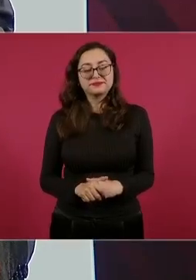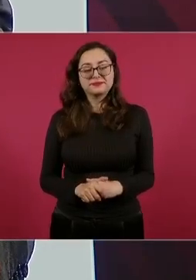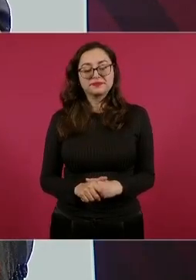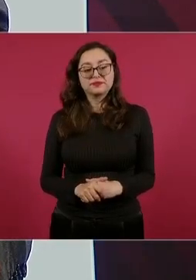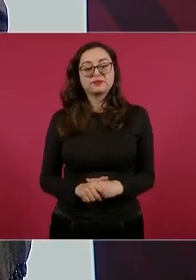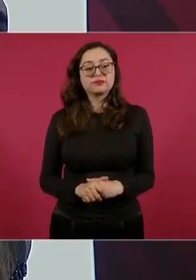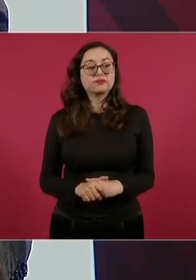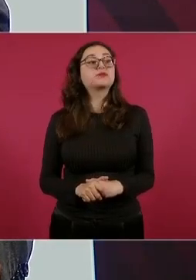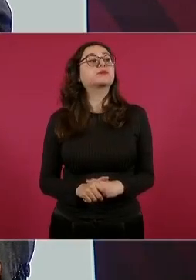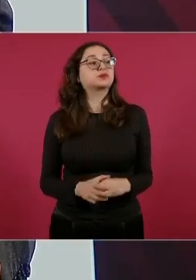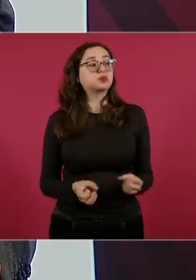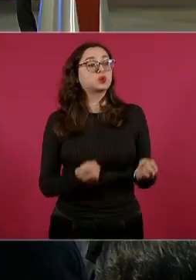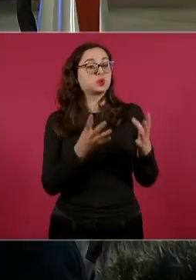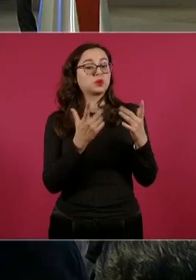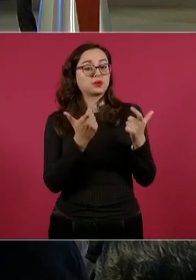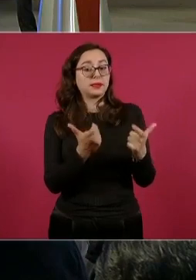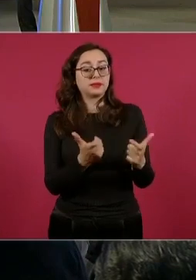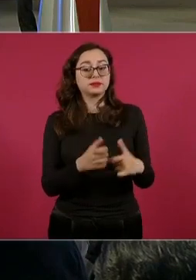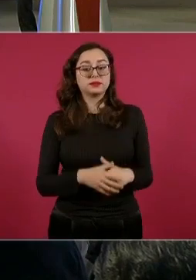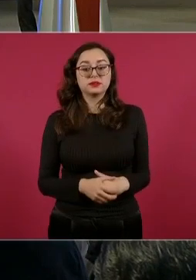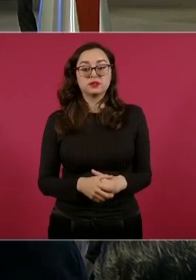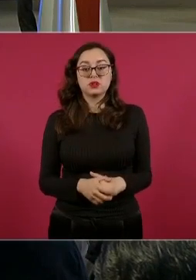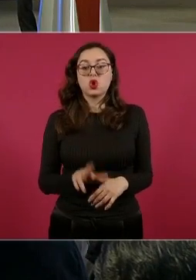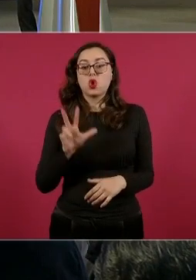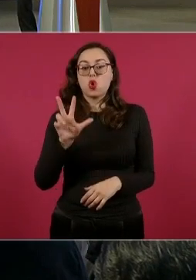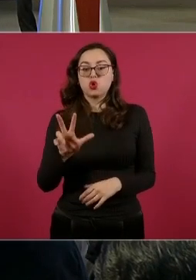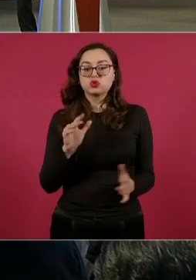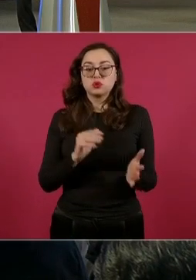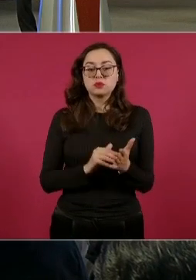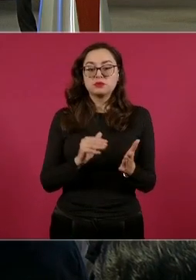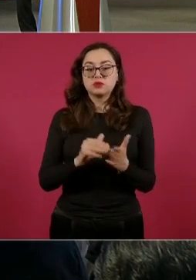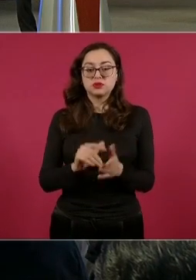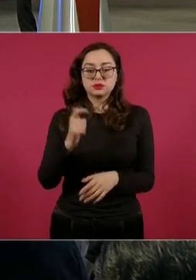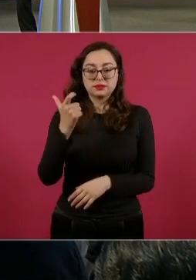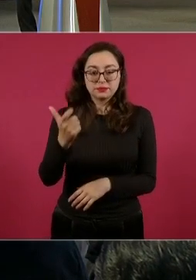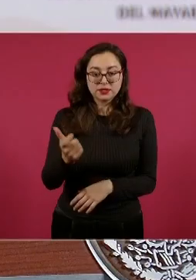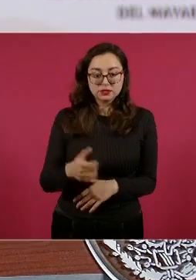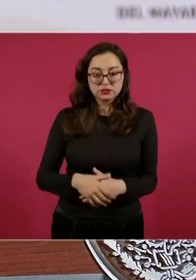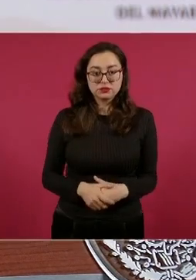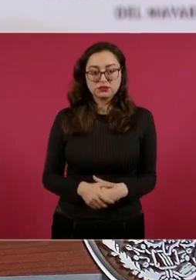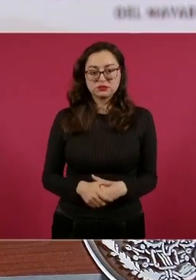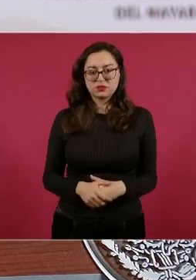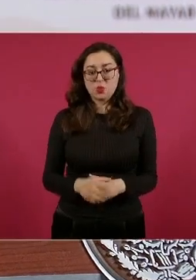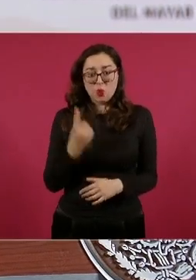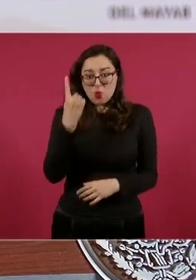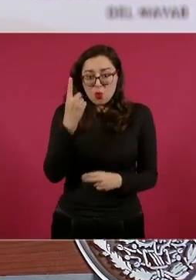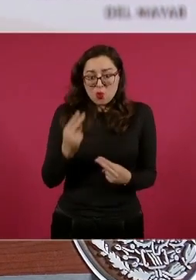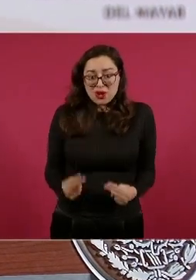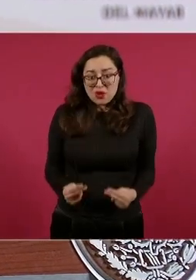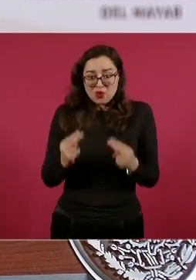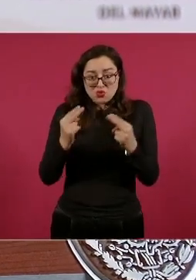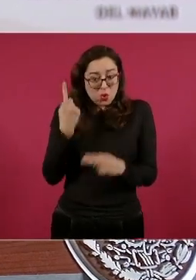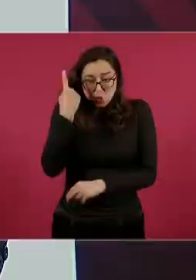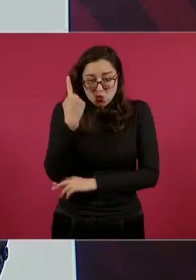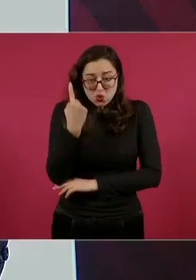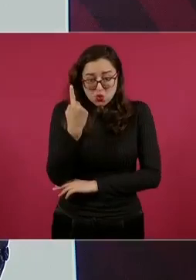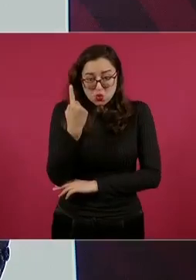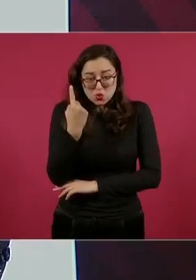¿Cuánto? Ocho mil millones de pesos, un atraco, uno.